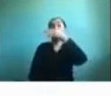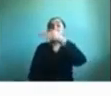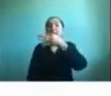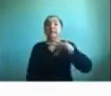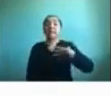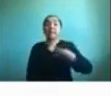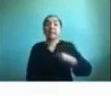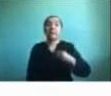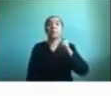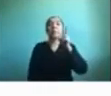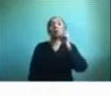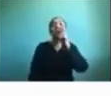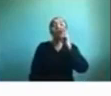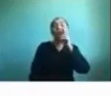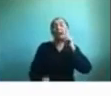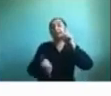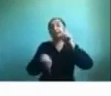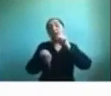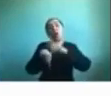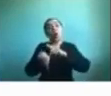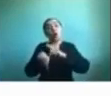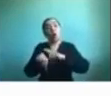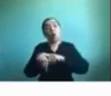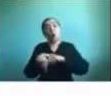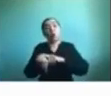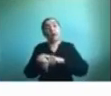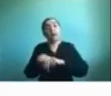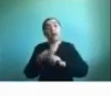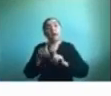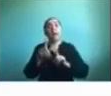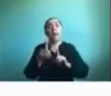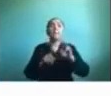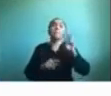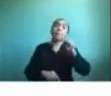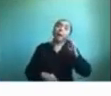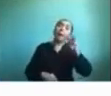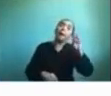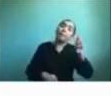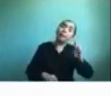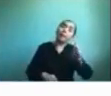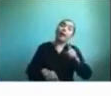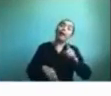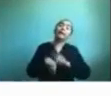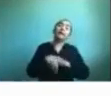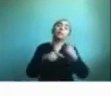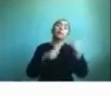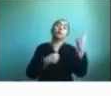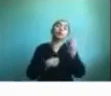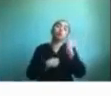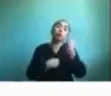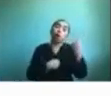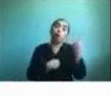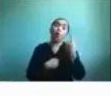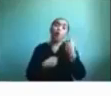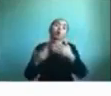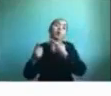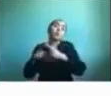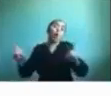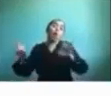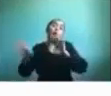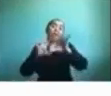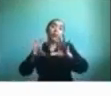viernes a tal hora van a estar unos minutos los padres solos y que ellos tienen que hacer otras cosas